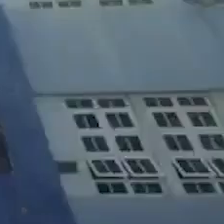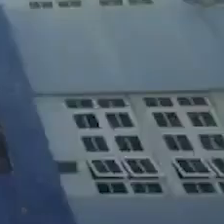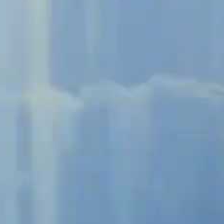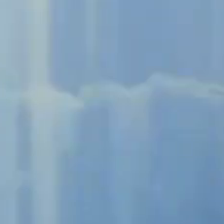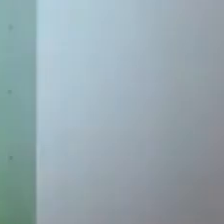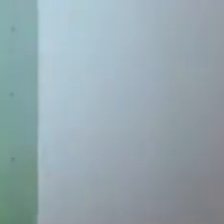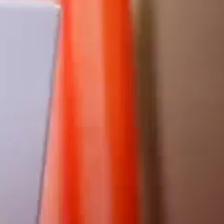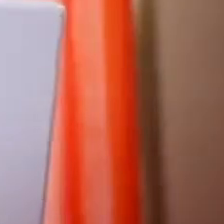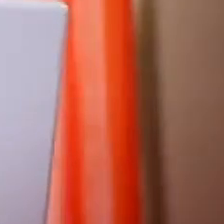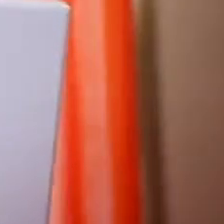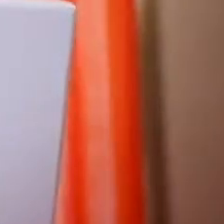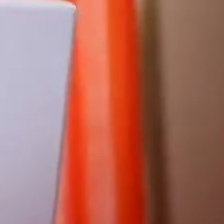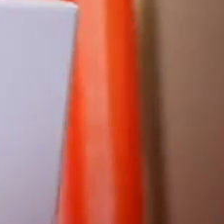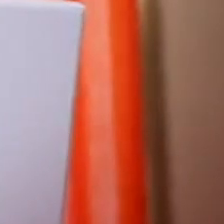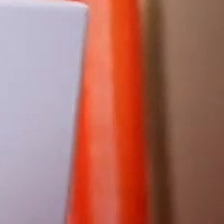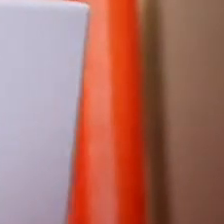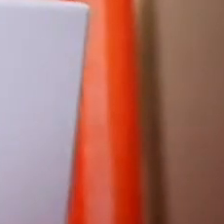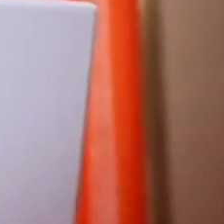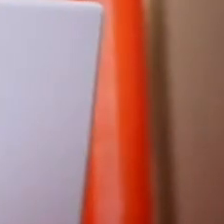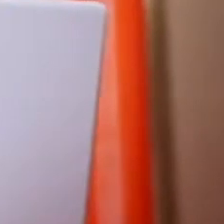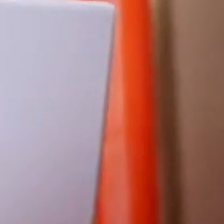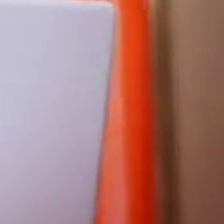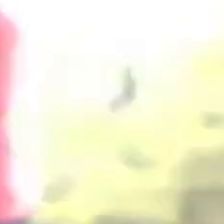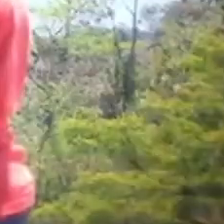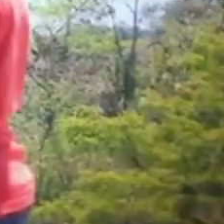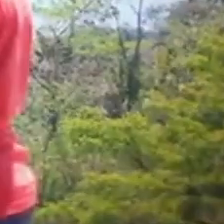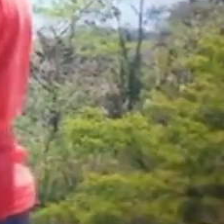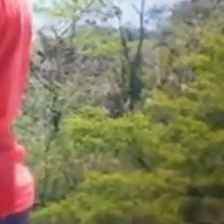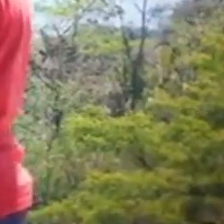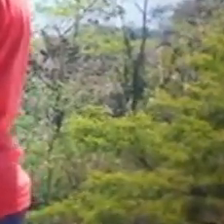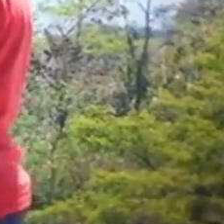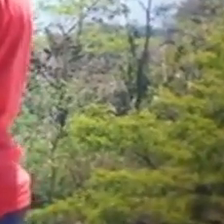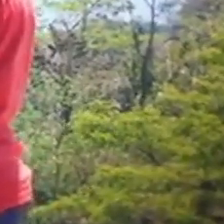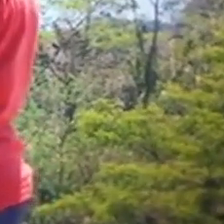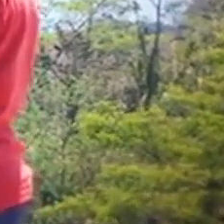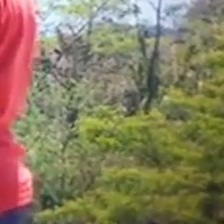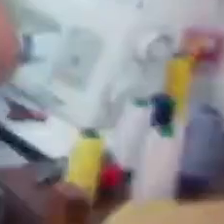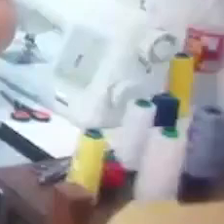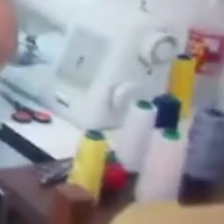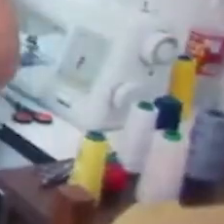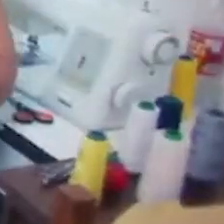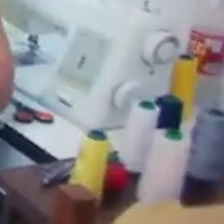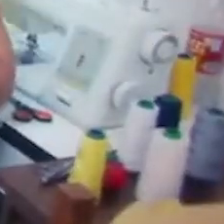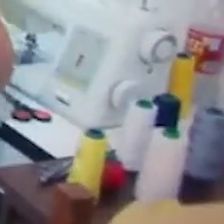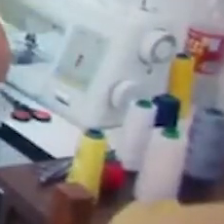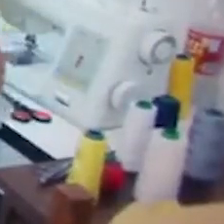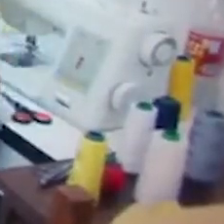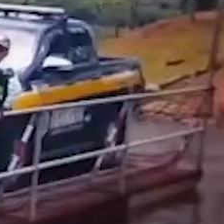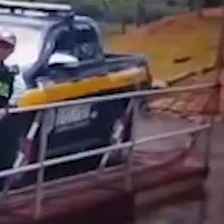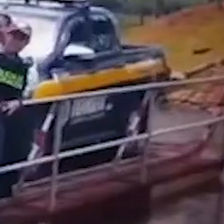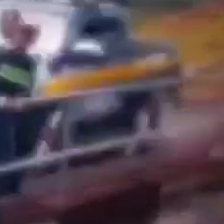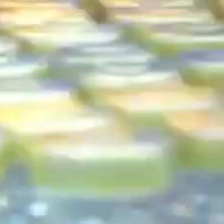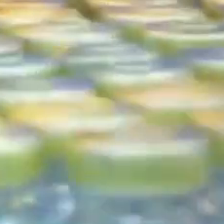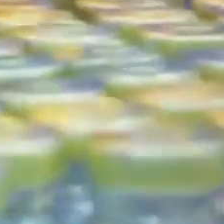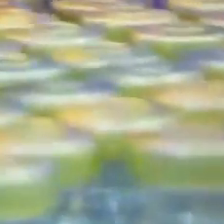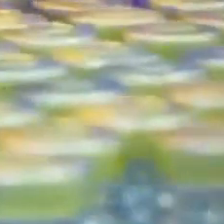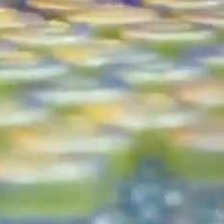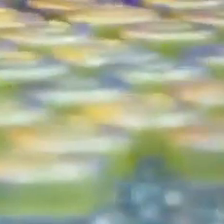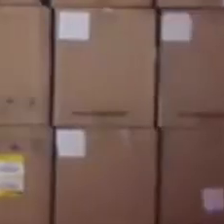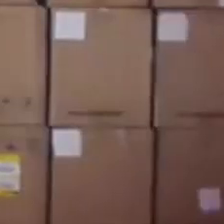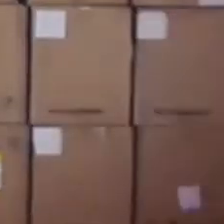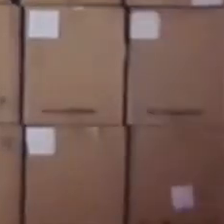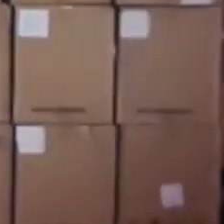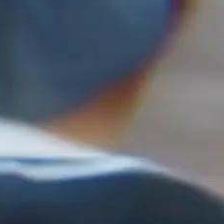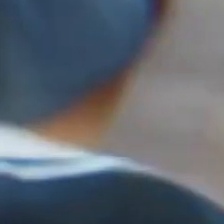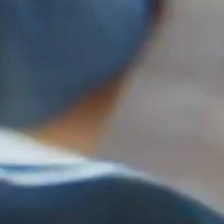equipo que... Cuidándonos desde nuestros hogares o guardando distancia en la calle y el trabajo. Luchamos por nuestra patria.